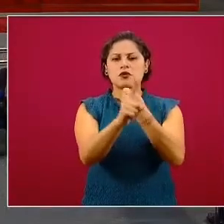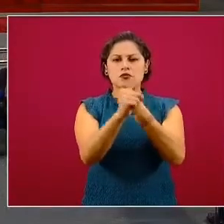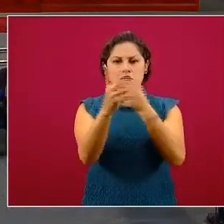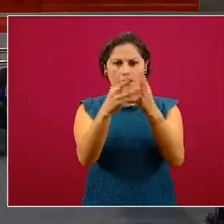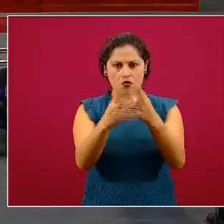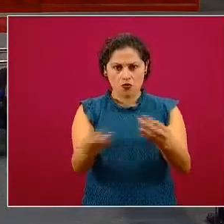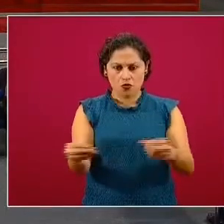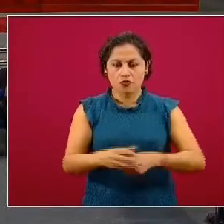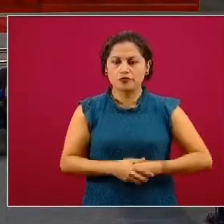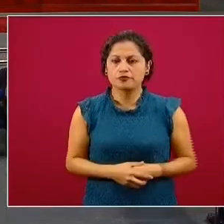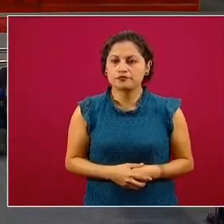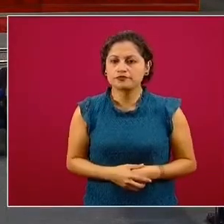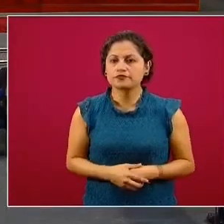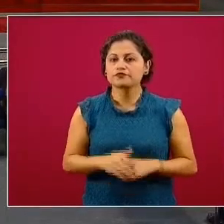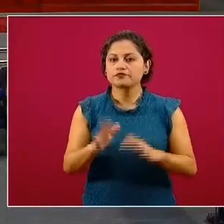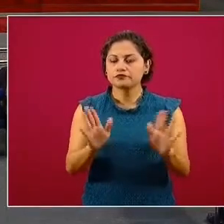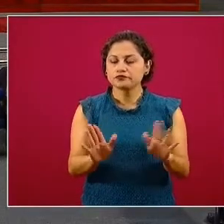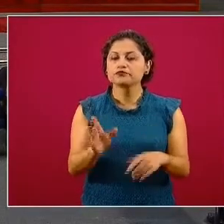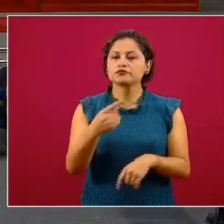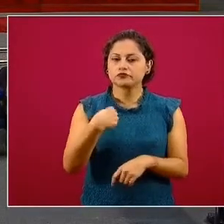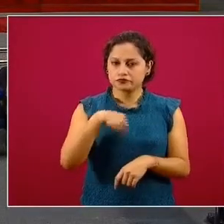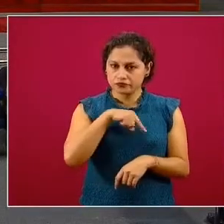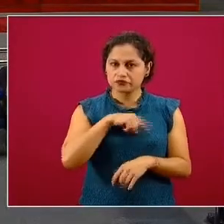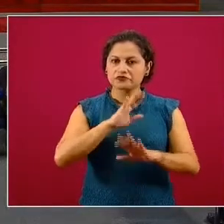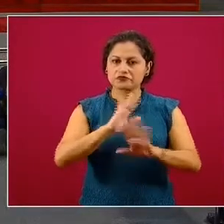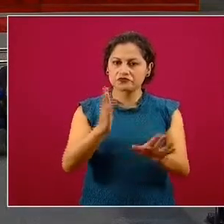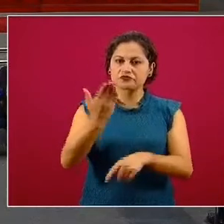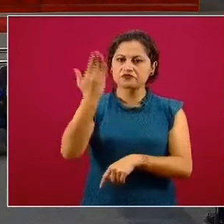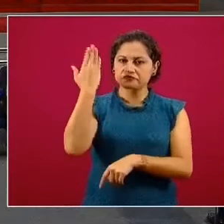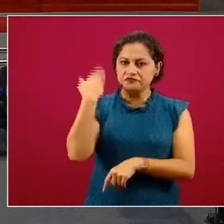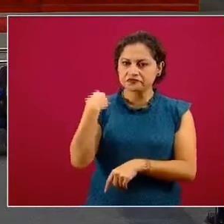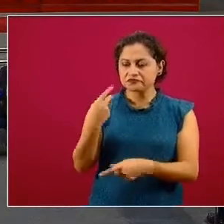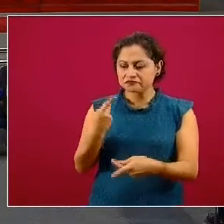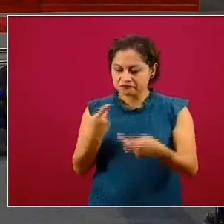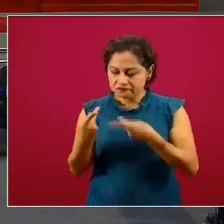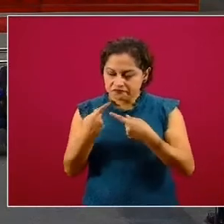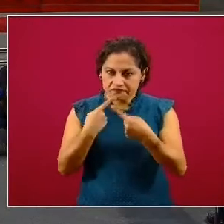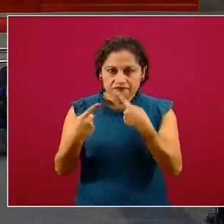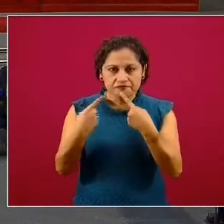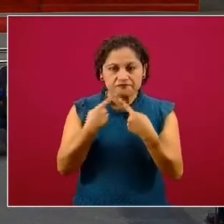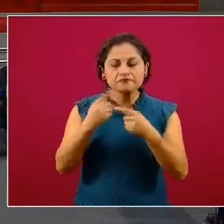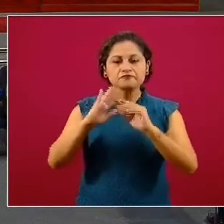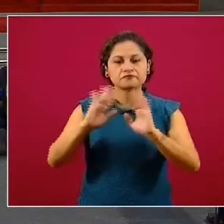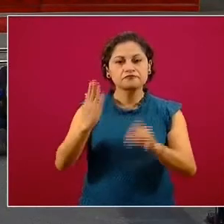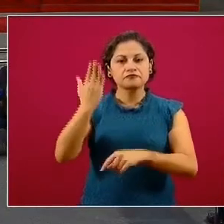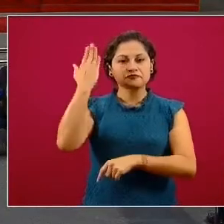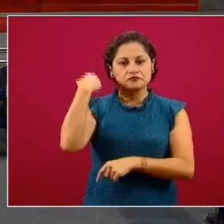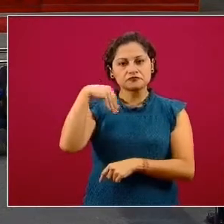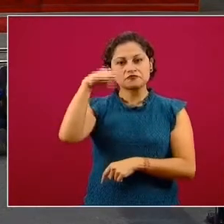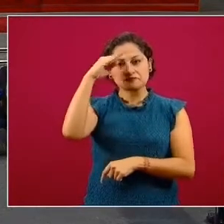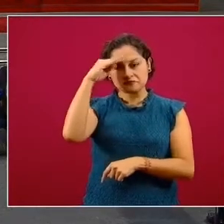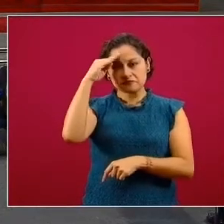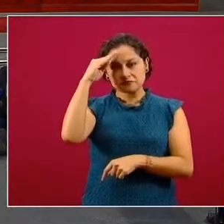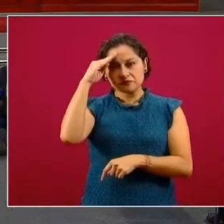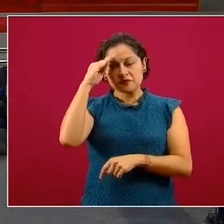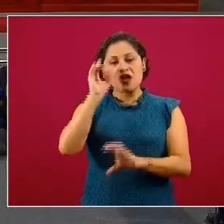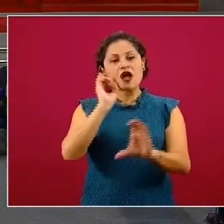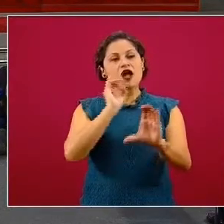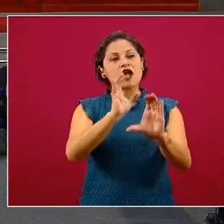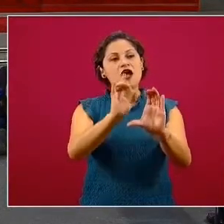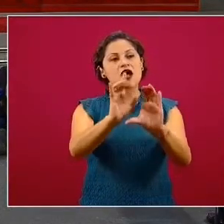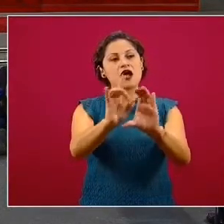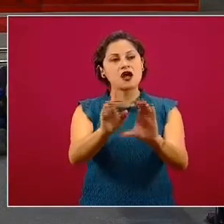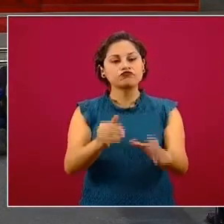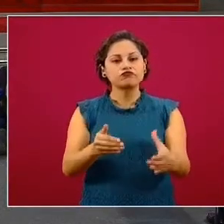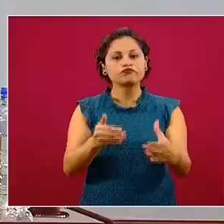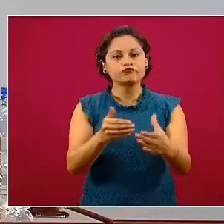Efectivamente, tenemos ya, hemos platicado, lo habíamos contemplado desde un inicio, pues darle la vuelta y aquel que ya había